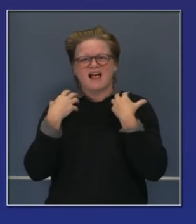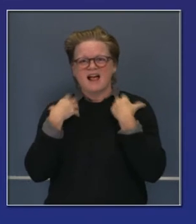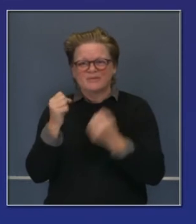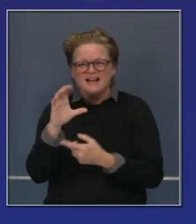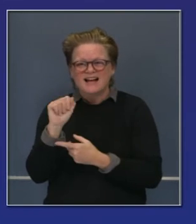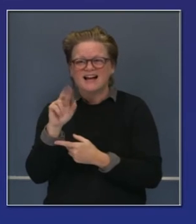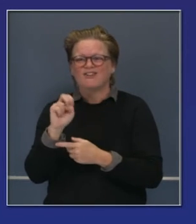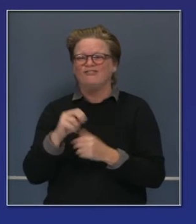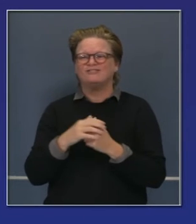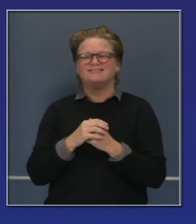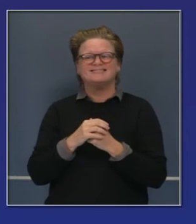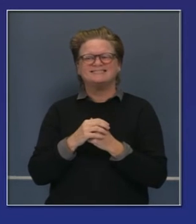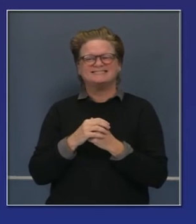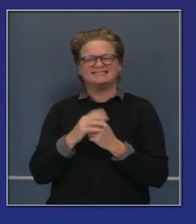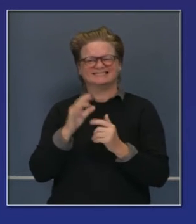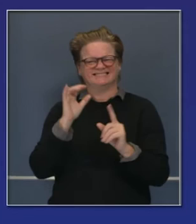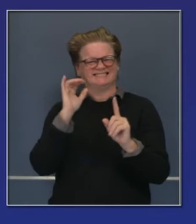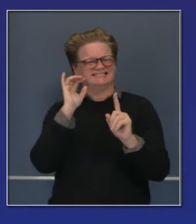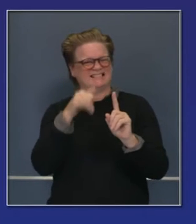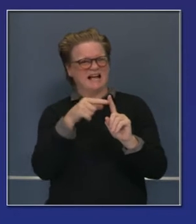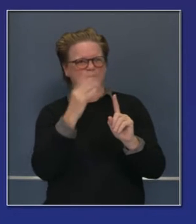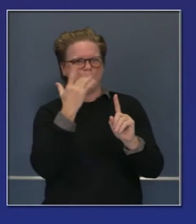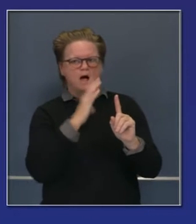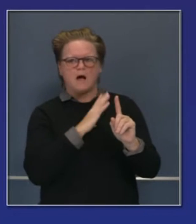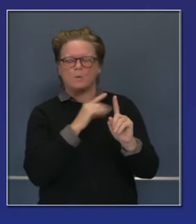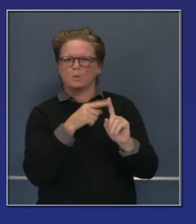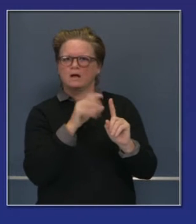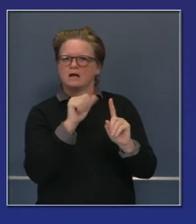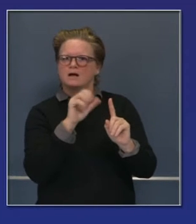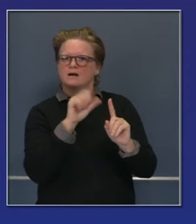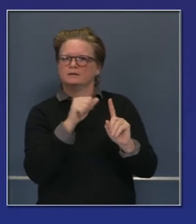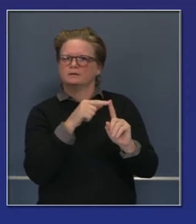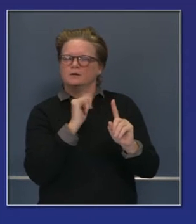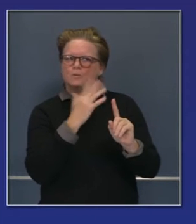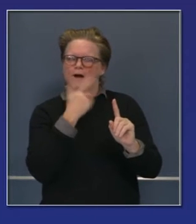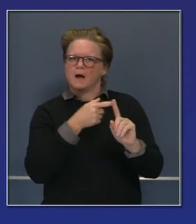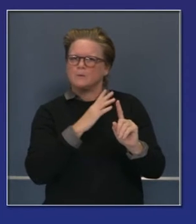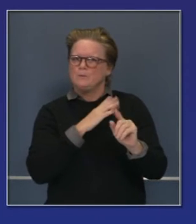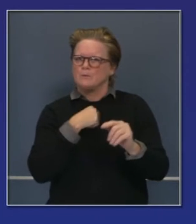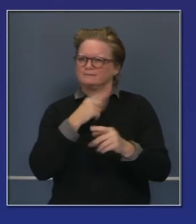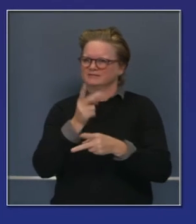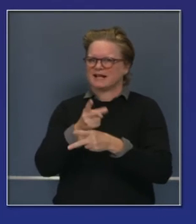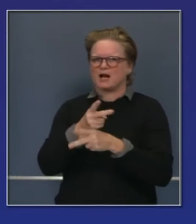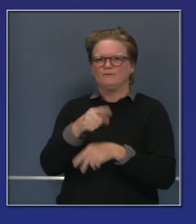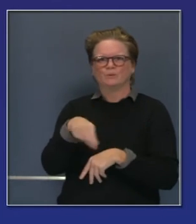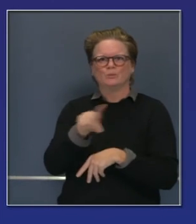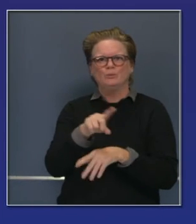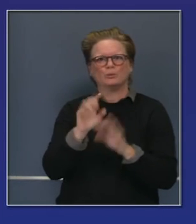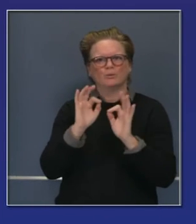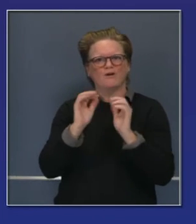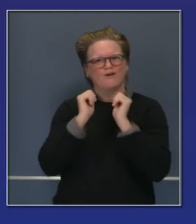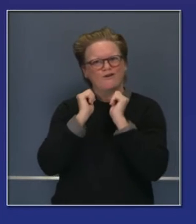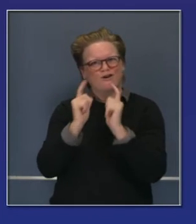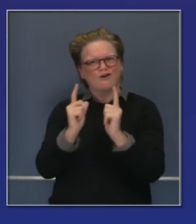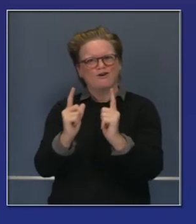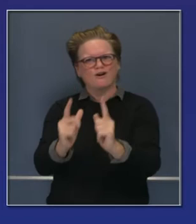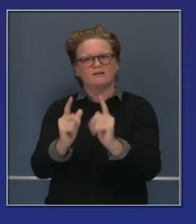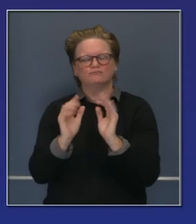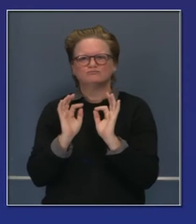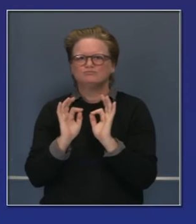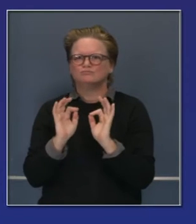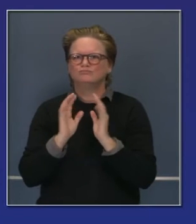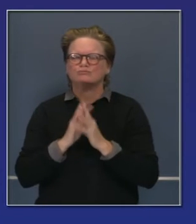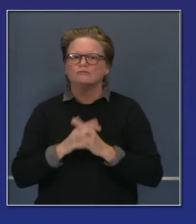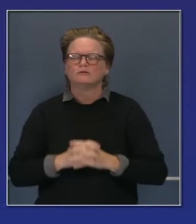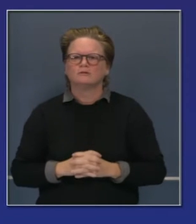médica de una perspectiva económica, también como desde el punto de vista moral y ético.